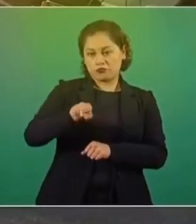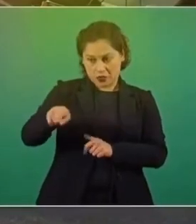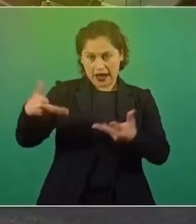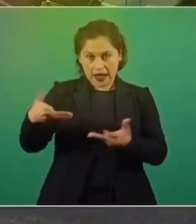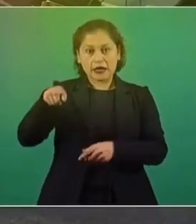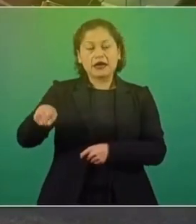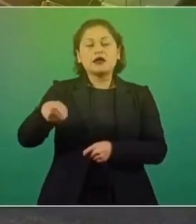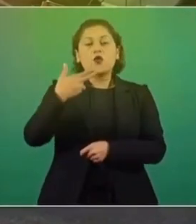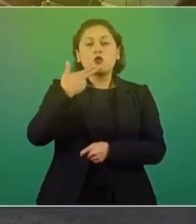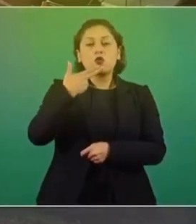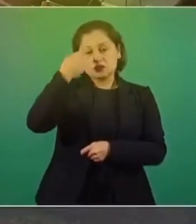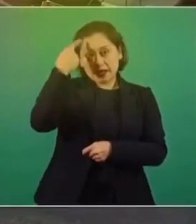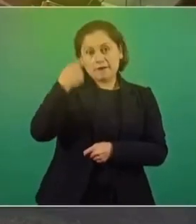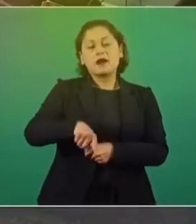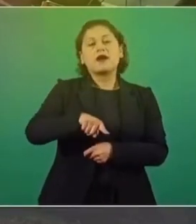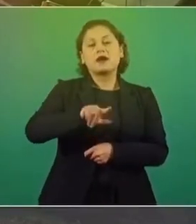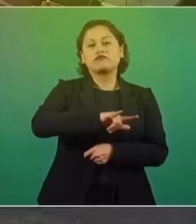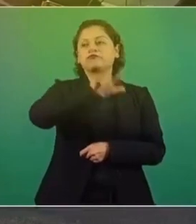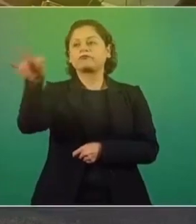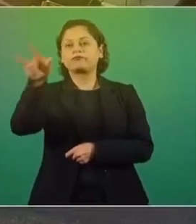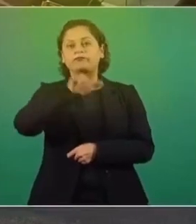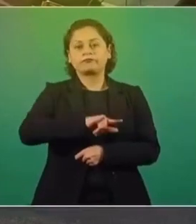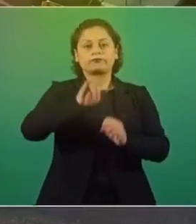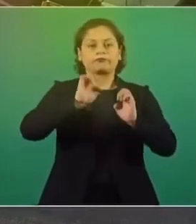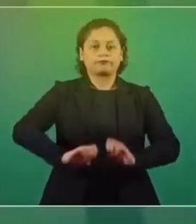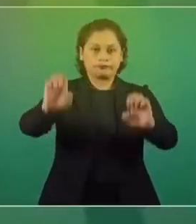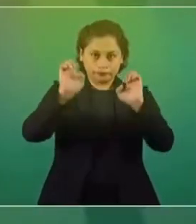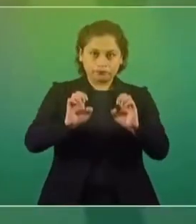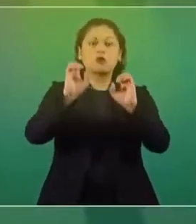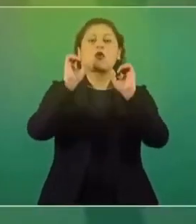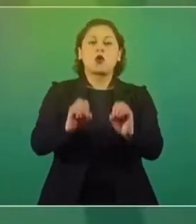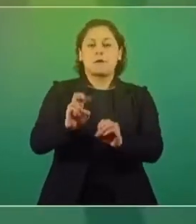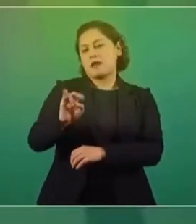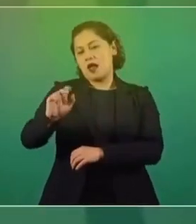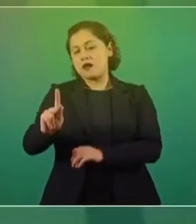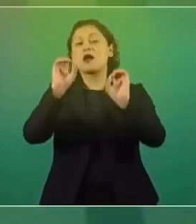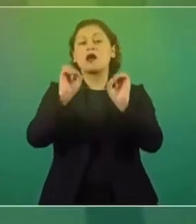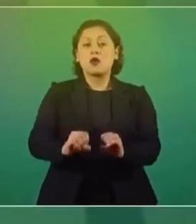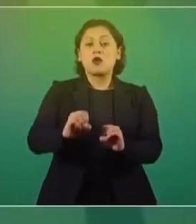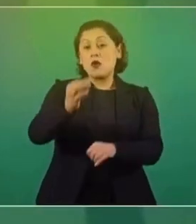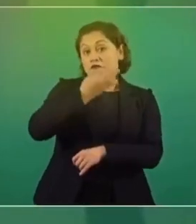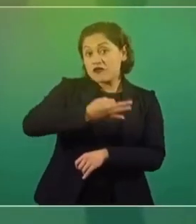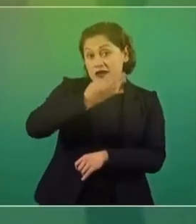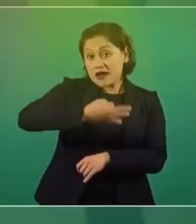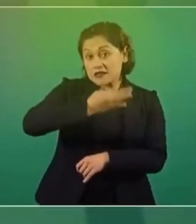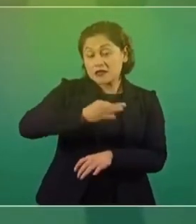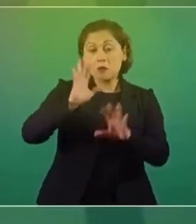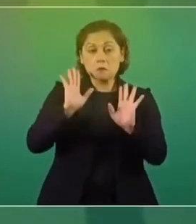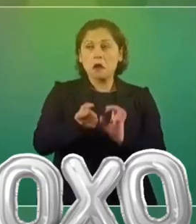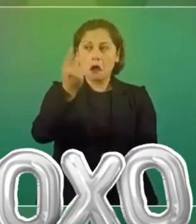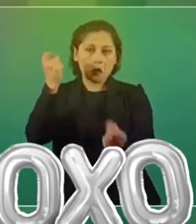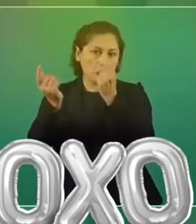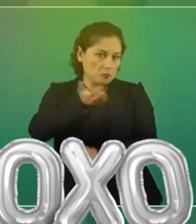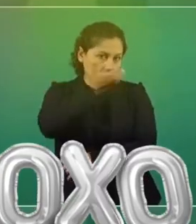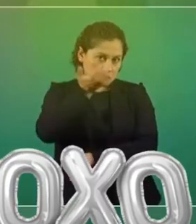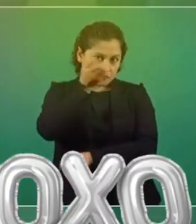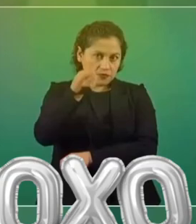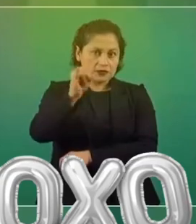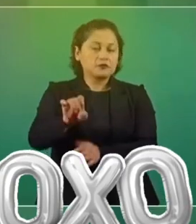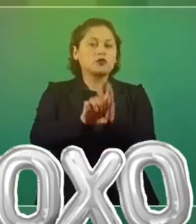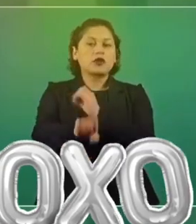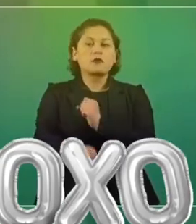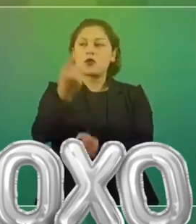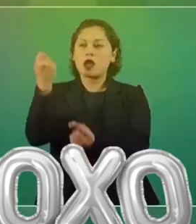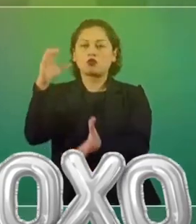usar para viajes ejecutivos o fiestas, porque hay la costumbre de que hay